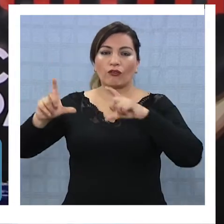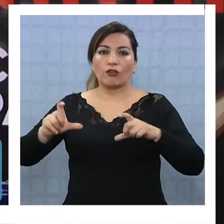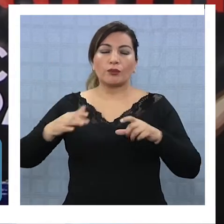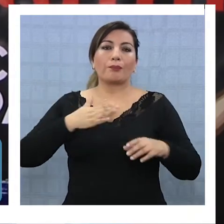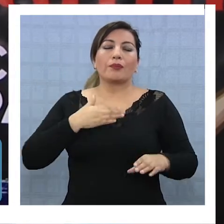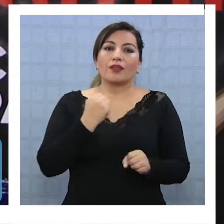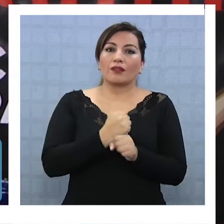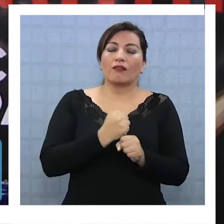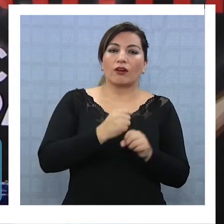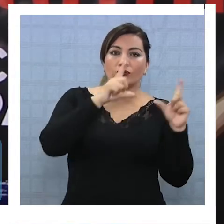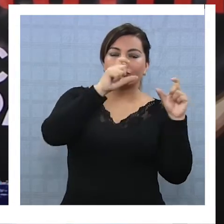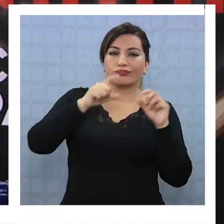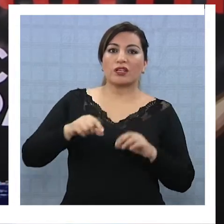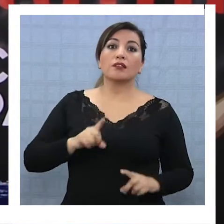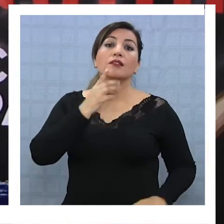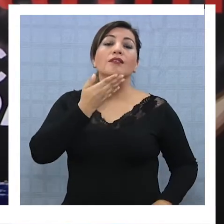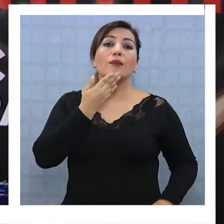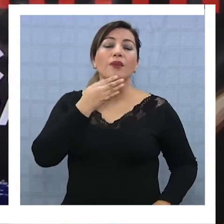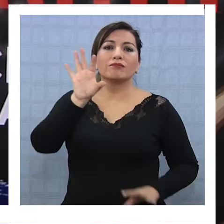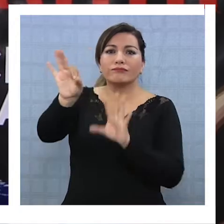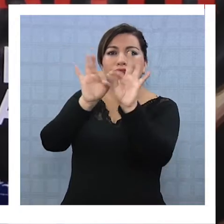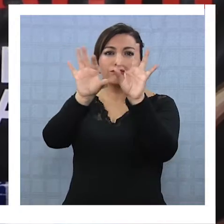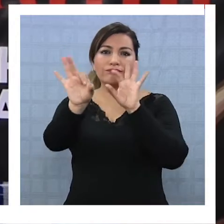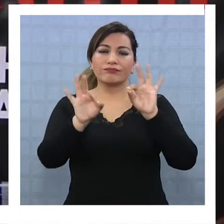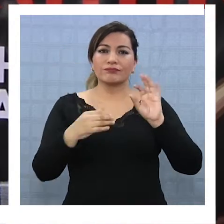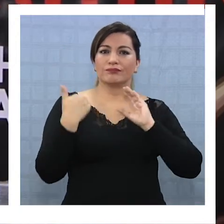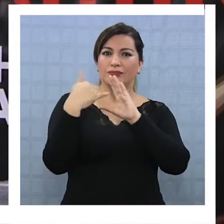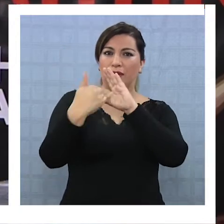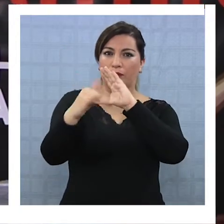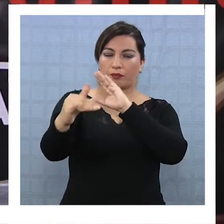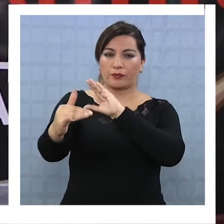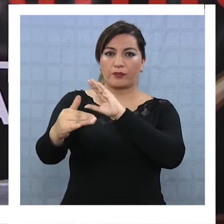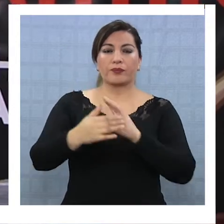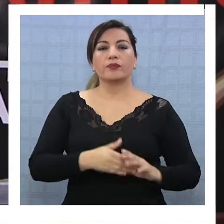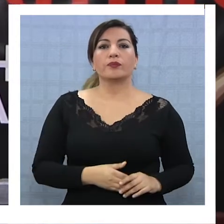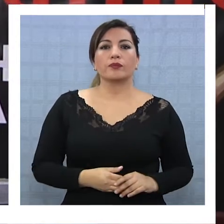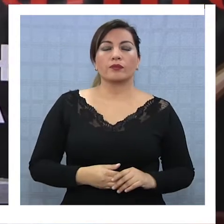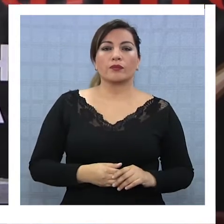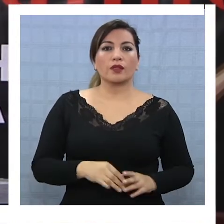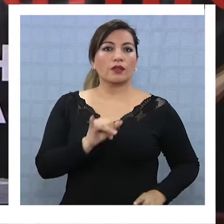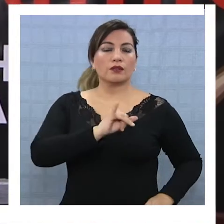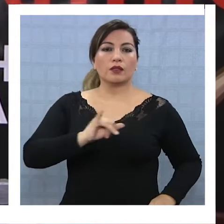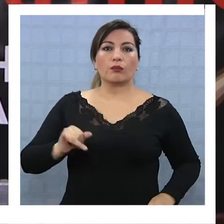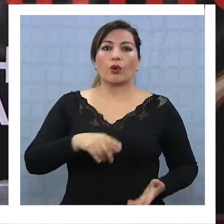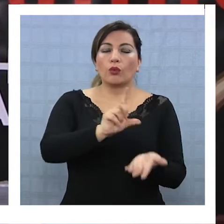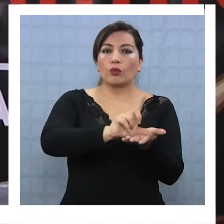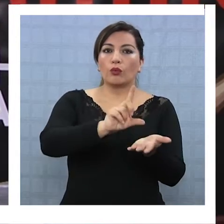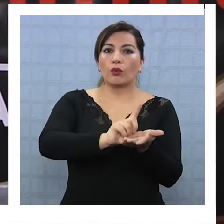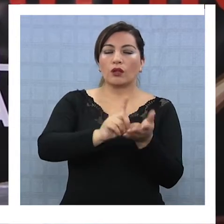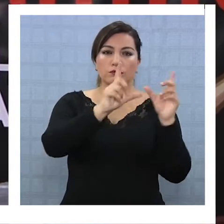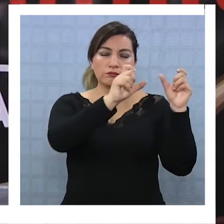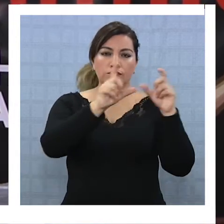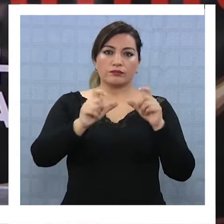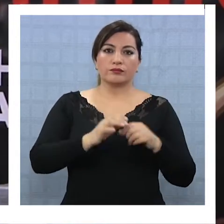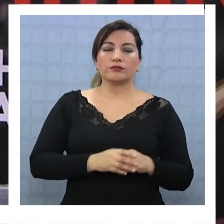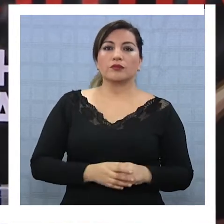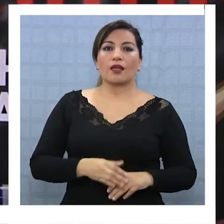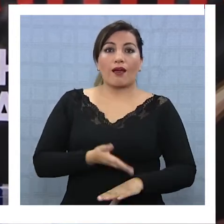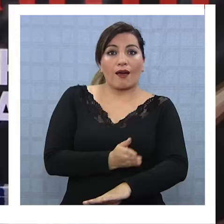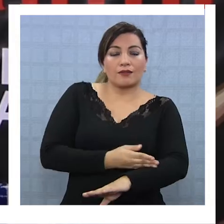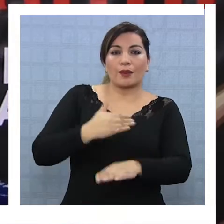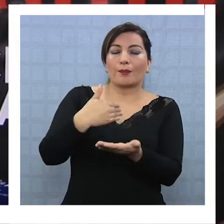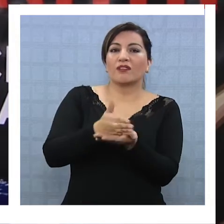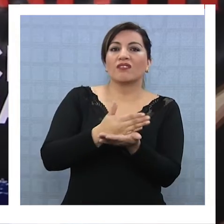recibió la invitación y tiene que seleccionar obras y tiene que ubicarlas dentro de un espacio por lo tanto uno tiene que mandar una